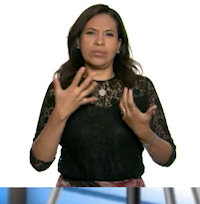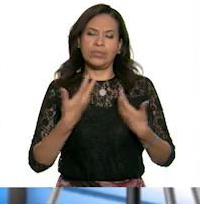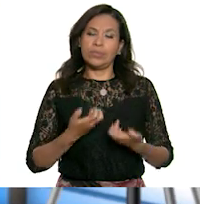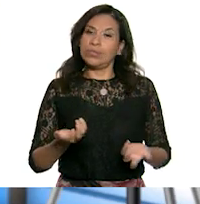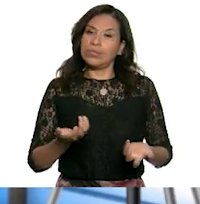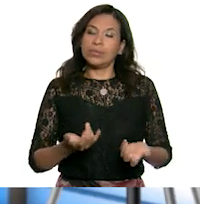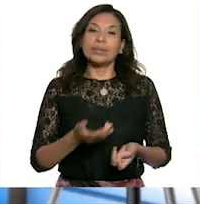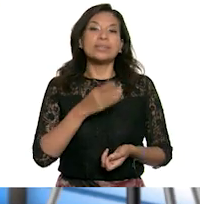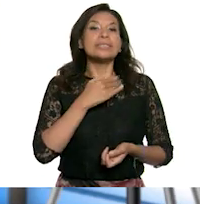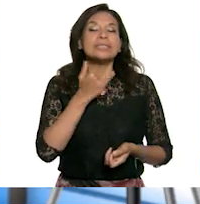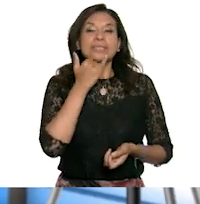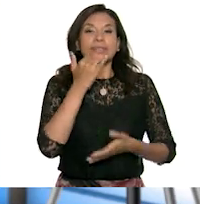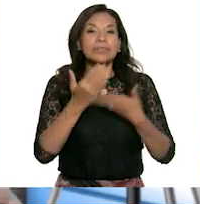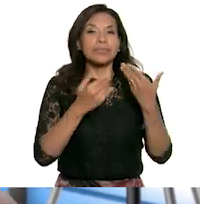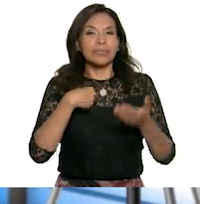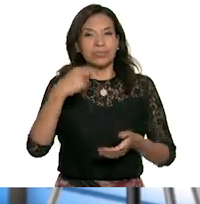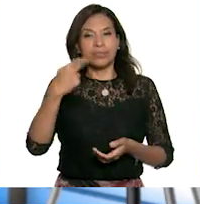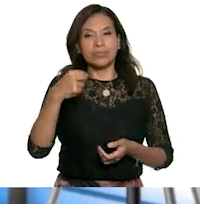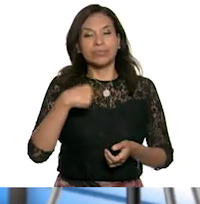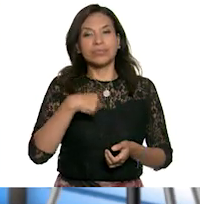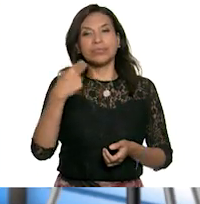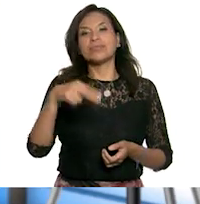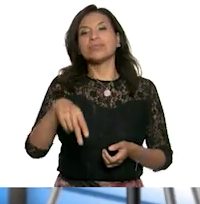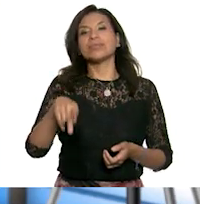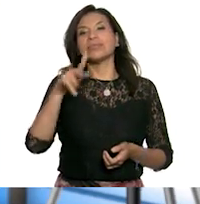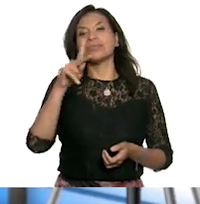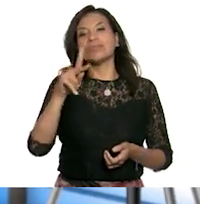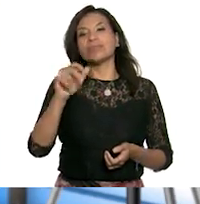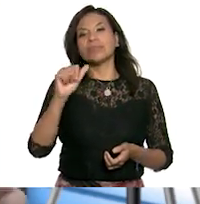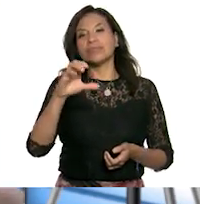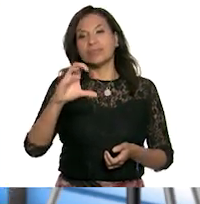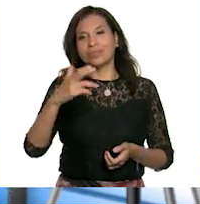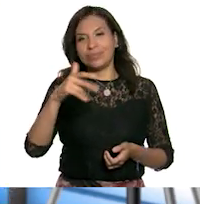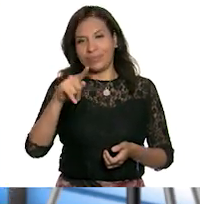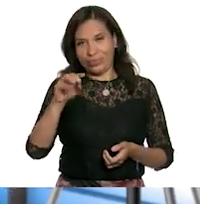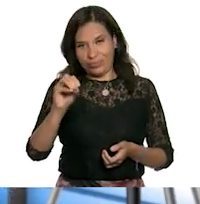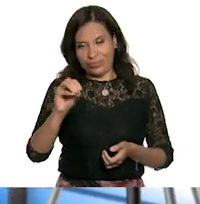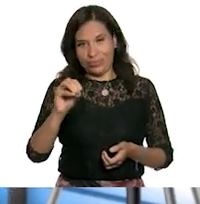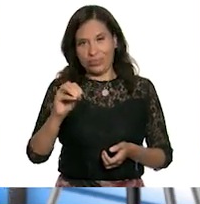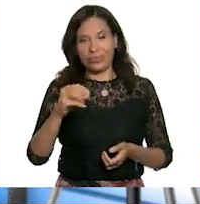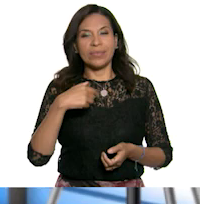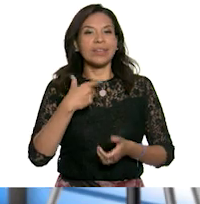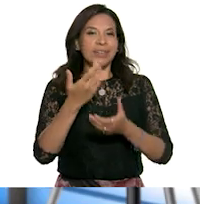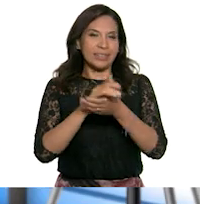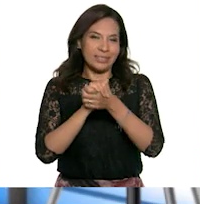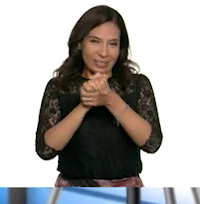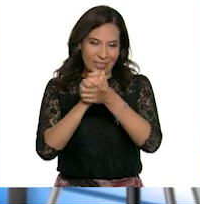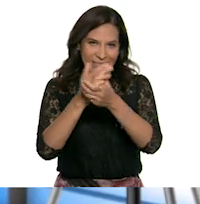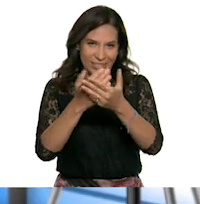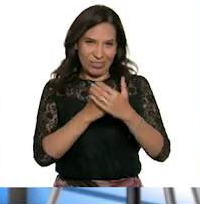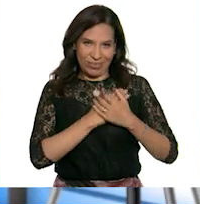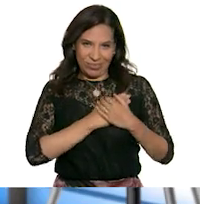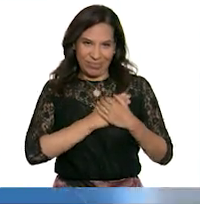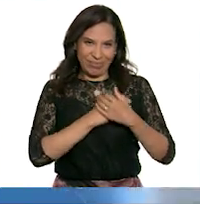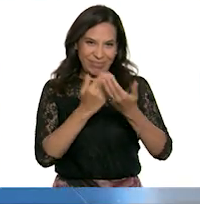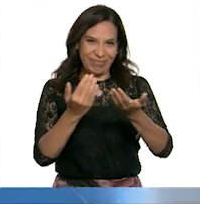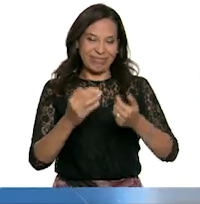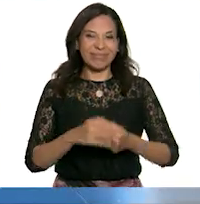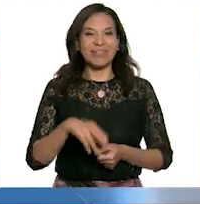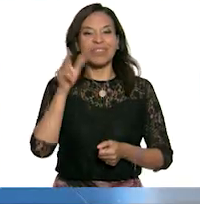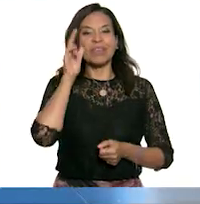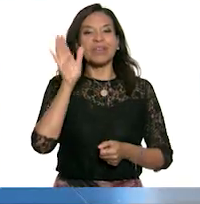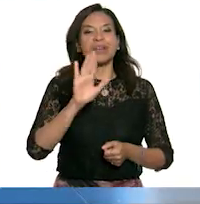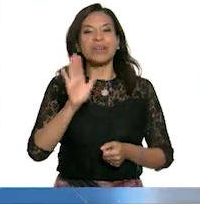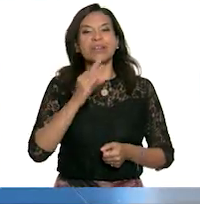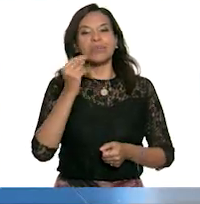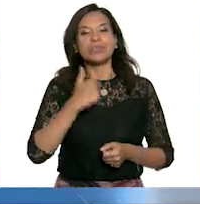Bueno, discúlpame, presento. Mi nombre es Panchito. Te saludo con la mano en el corazón. ¡Ay, hola